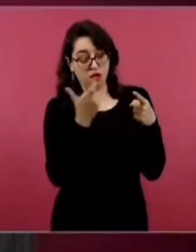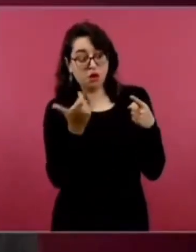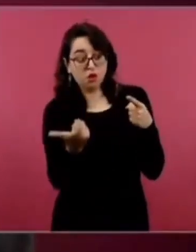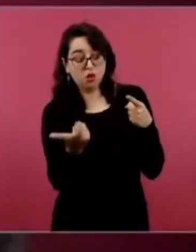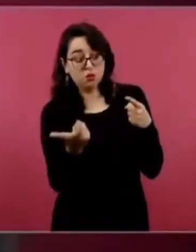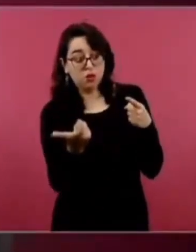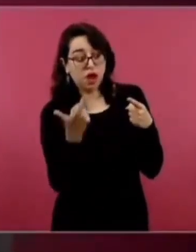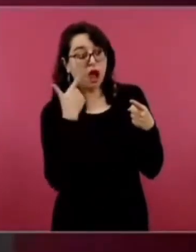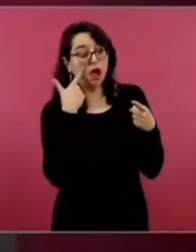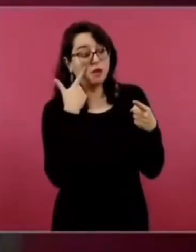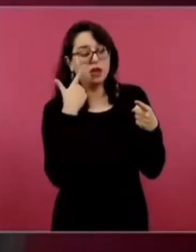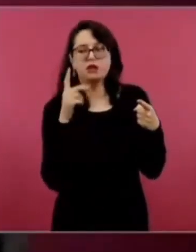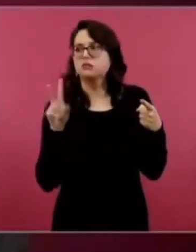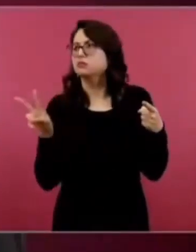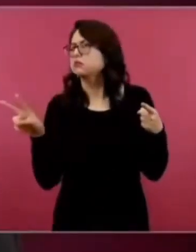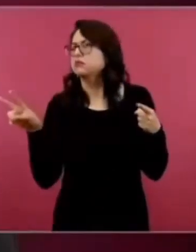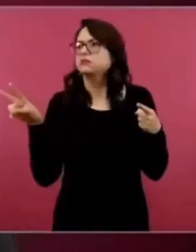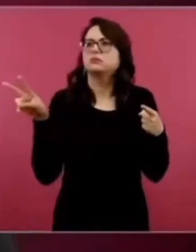Claudio, a ver.